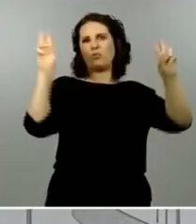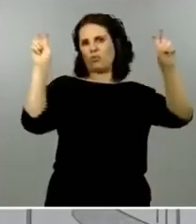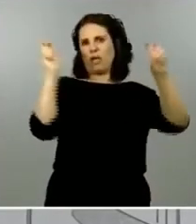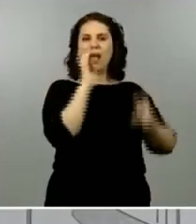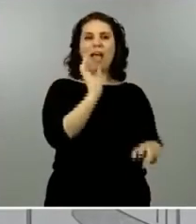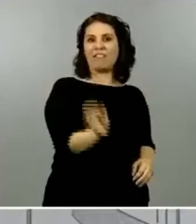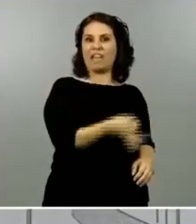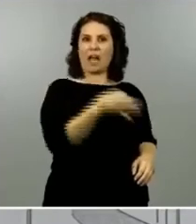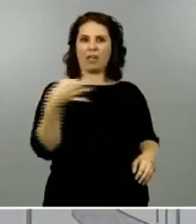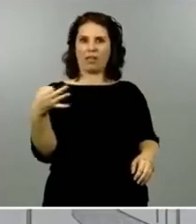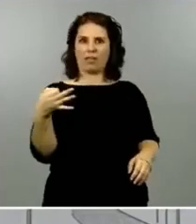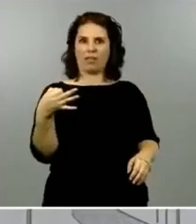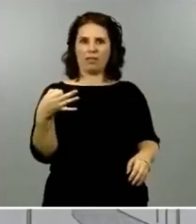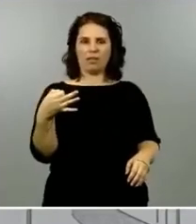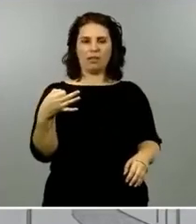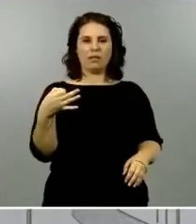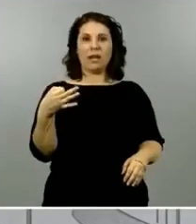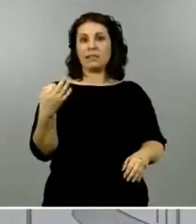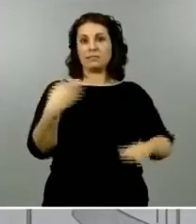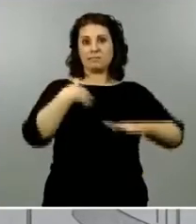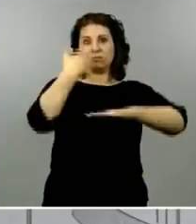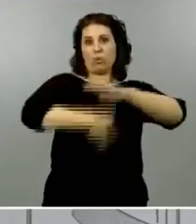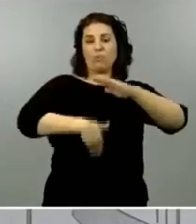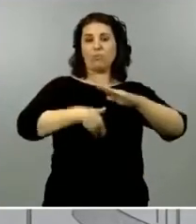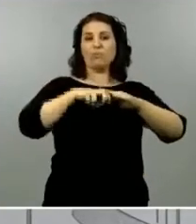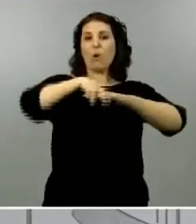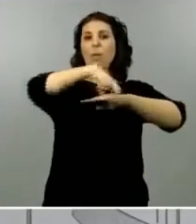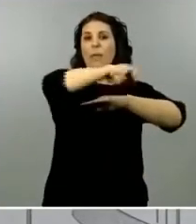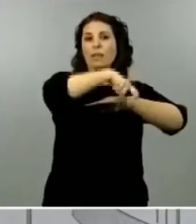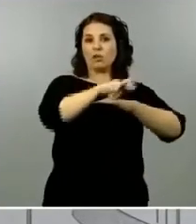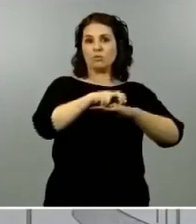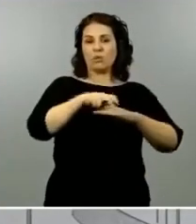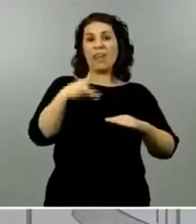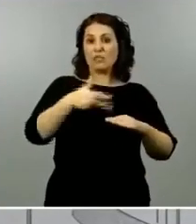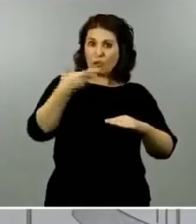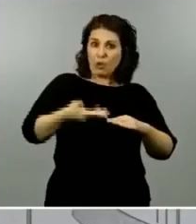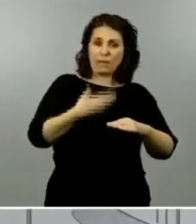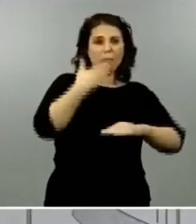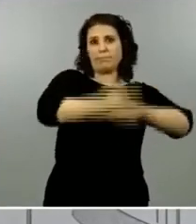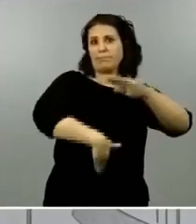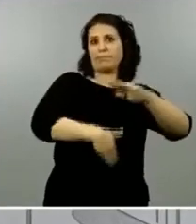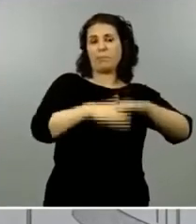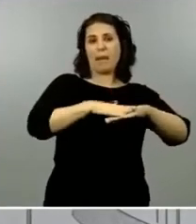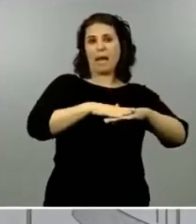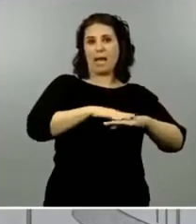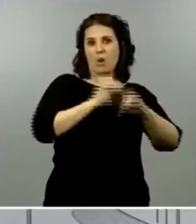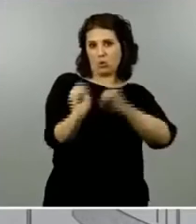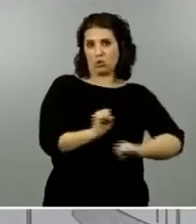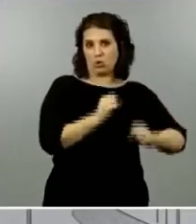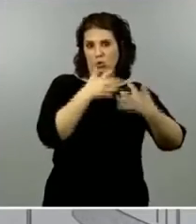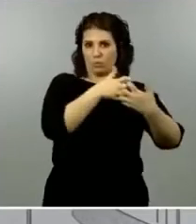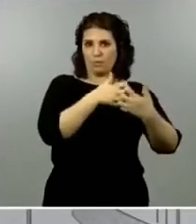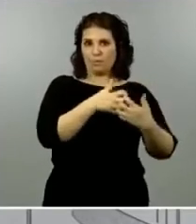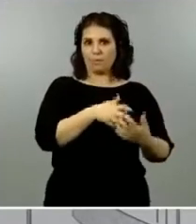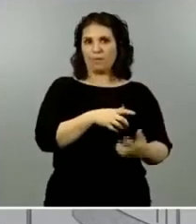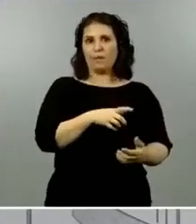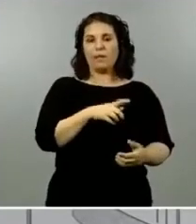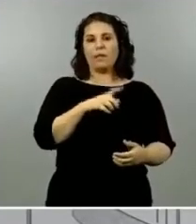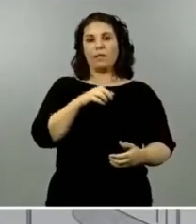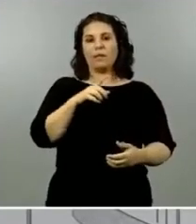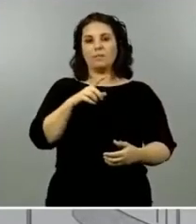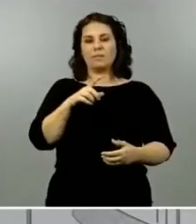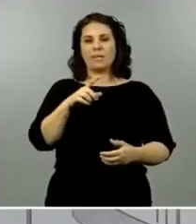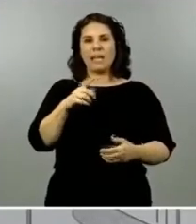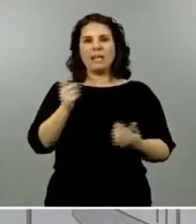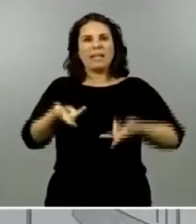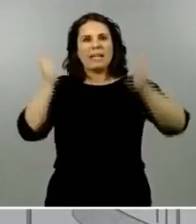libertad de movimientos que es un derecho fundamental y también para poder restringir otro derecho fundamental como es el de la reunión el de la libertad